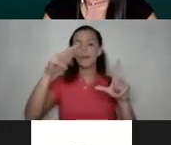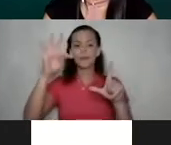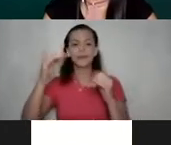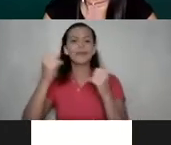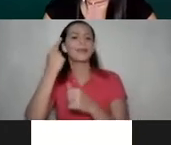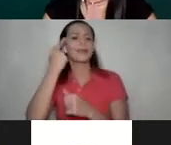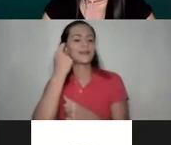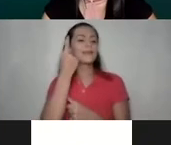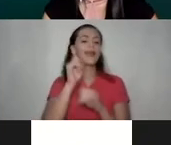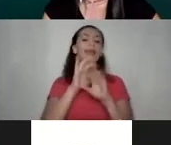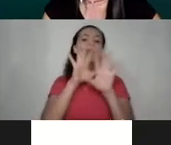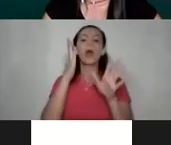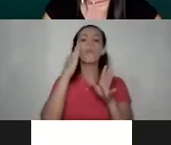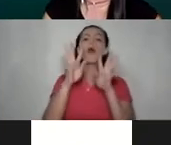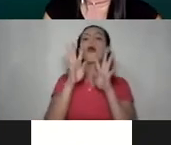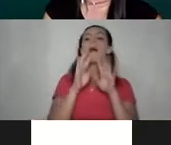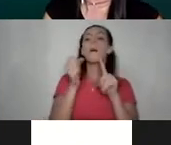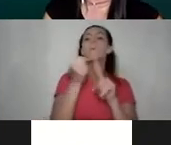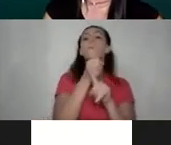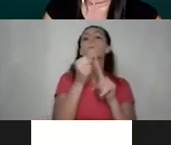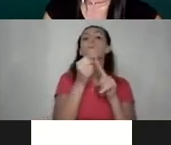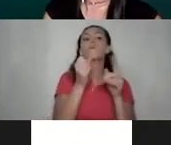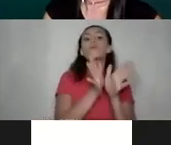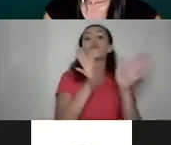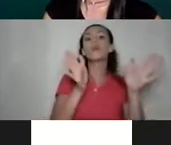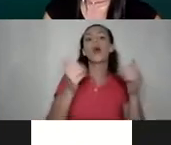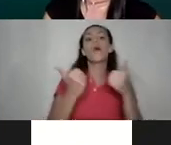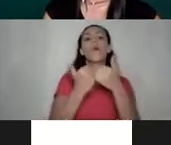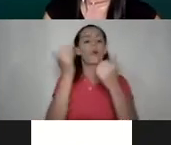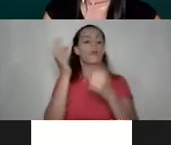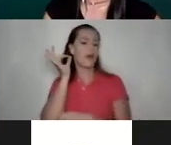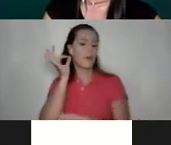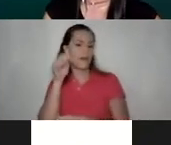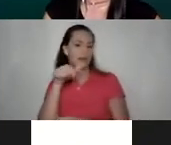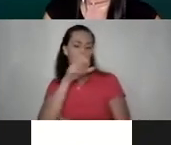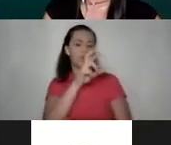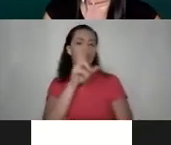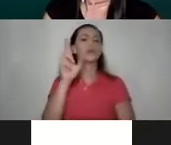porque hablamos de violencias contra las mujeres en Costa Rica.